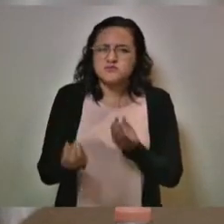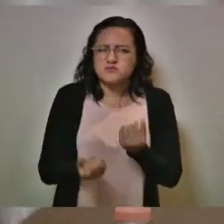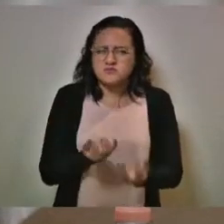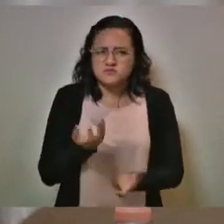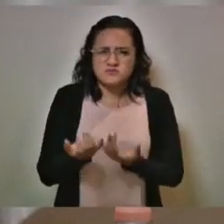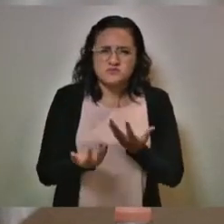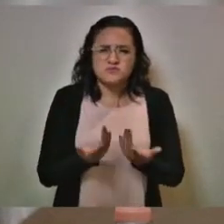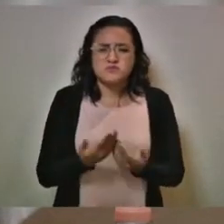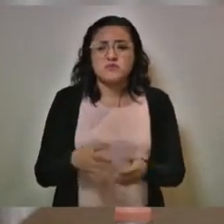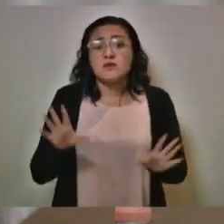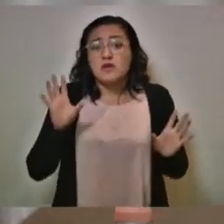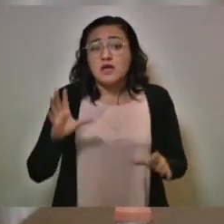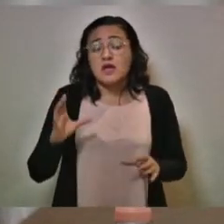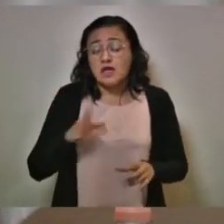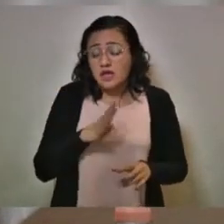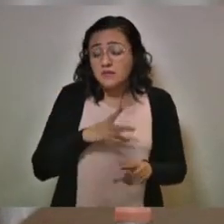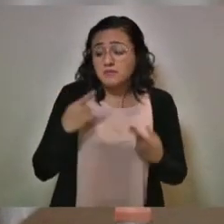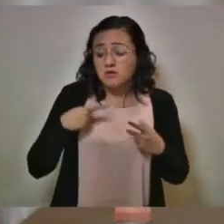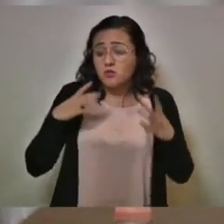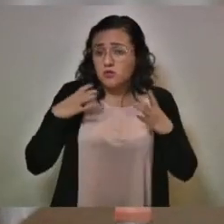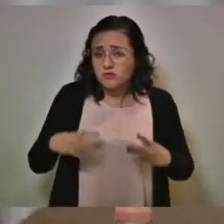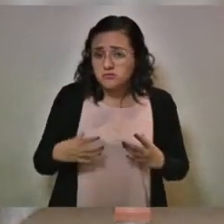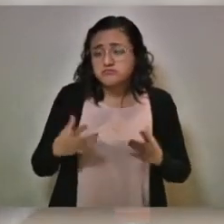si hubiere cuerpos, cuerpos.